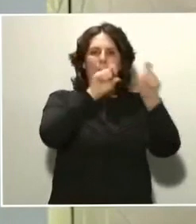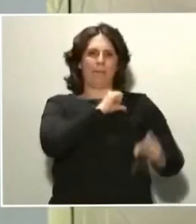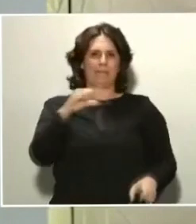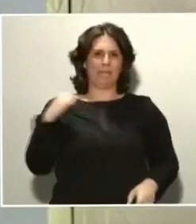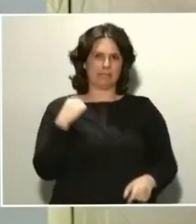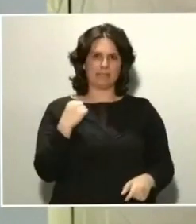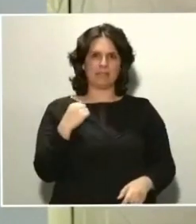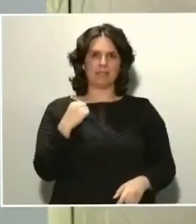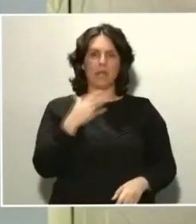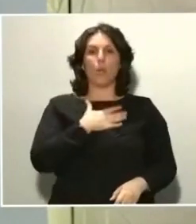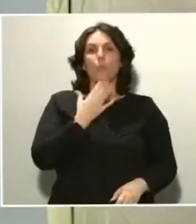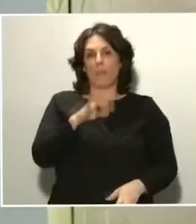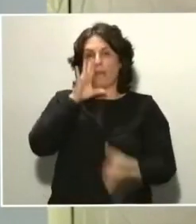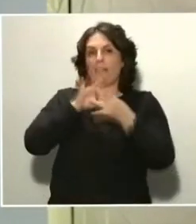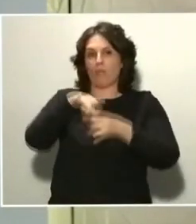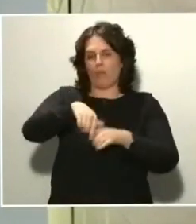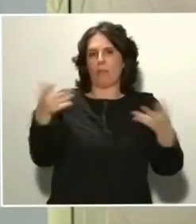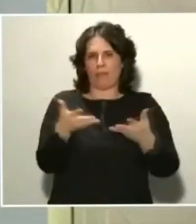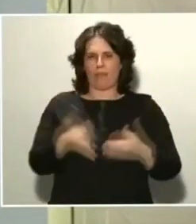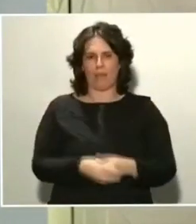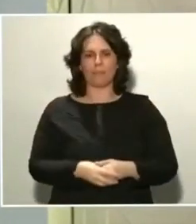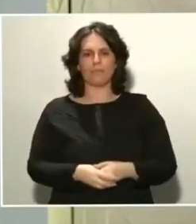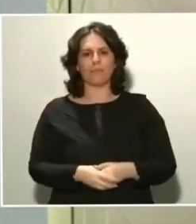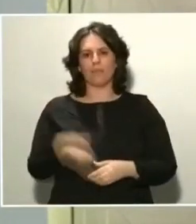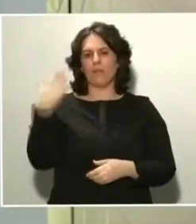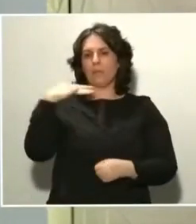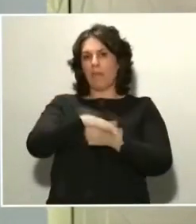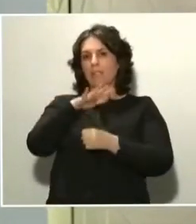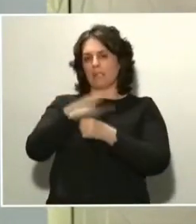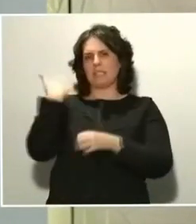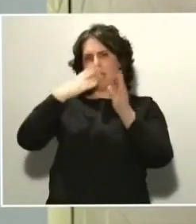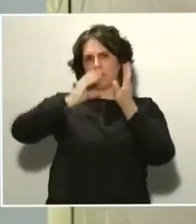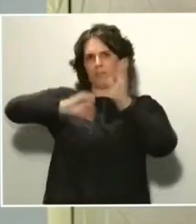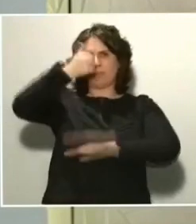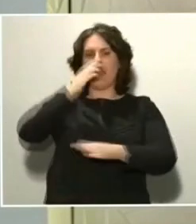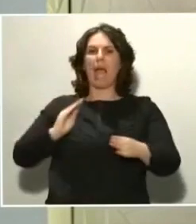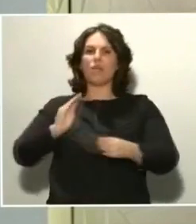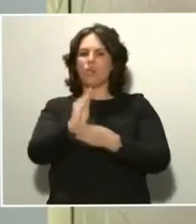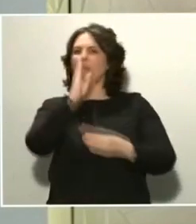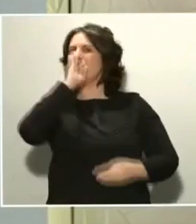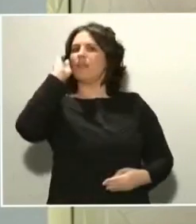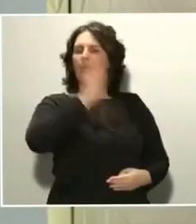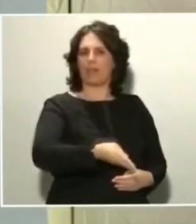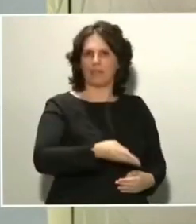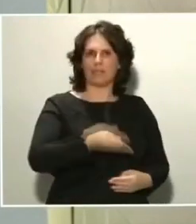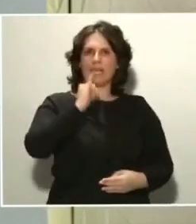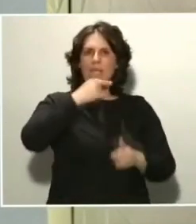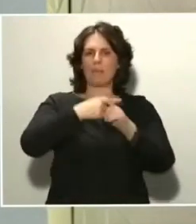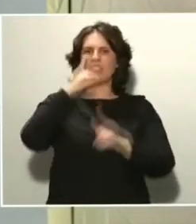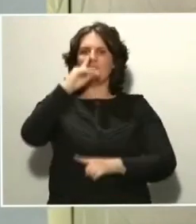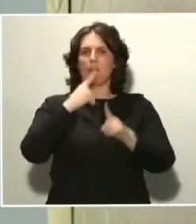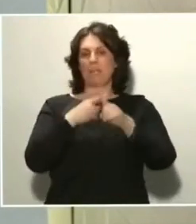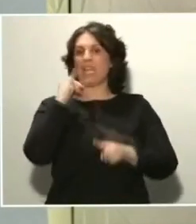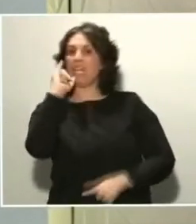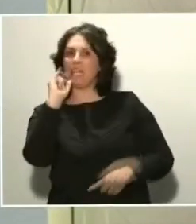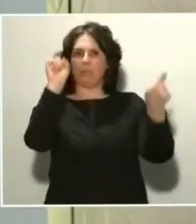emergencia sanitaria. Este martes pasado aprobamos una línea de ayudas directas a la IMAX de Masí empresarial, que estarán libres